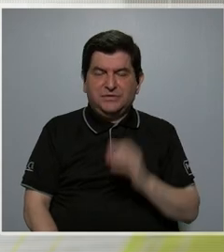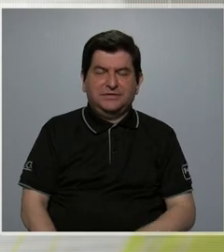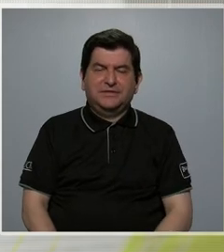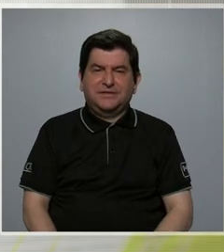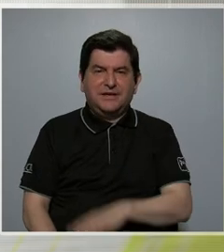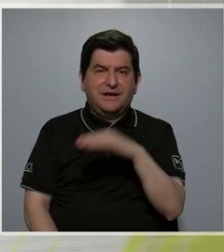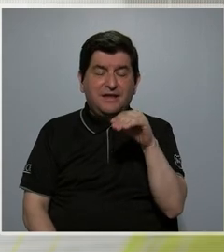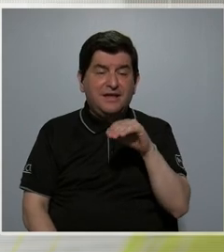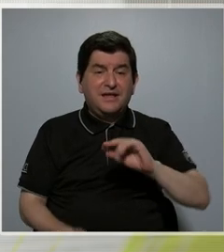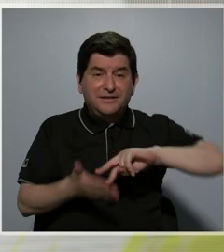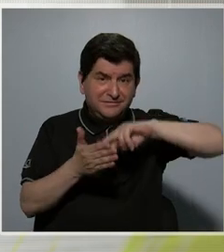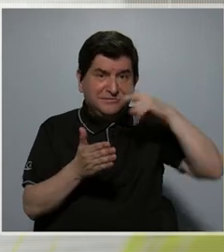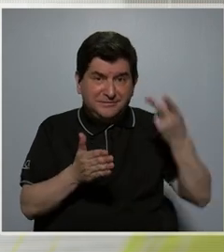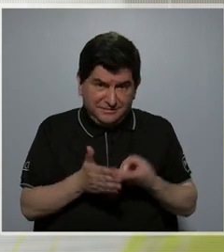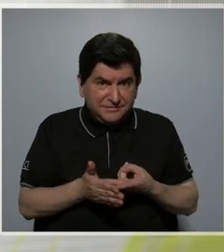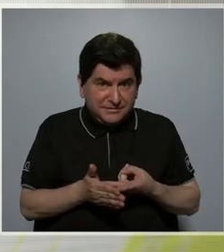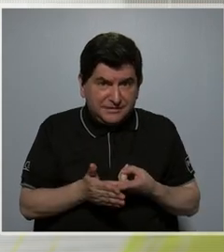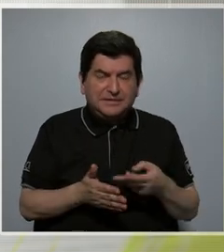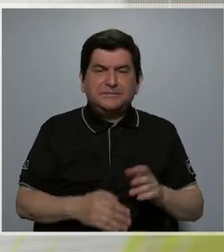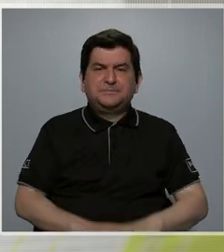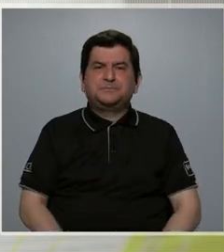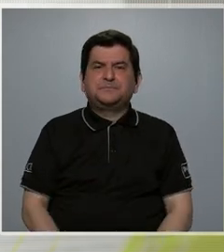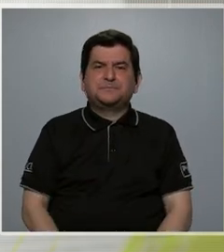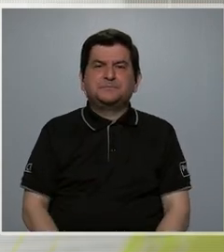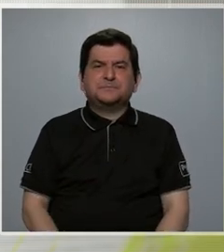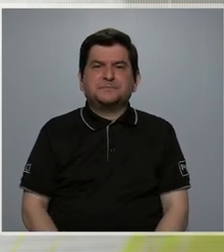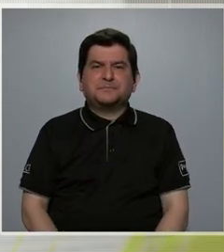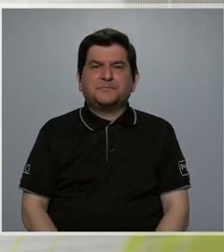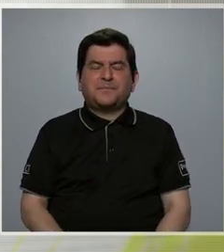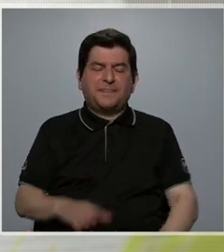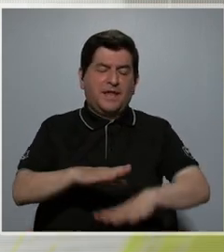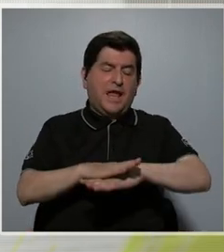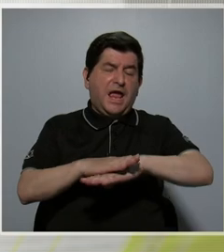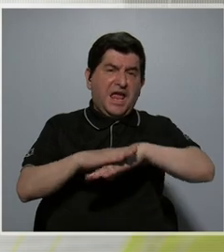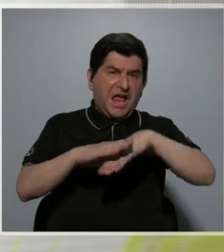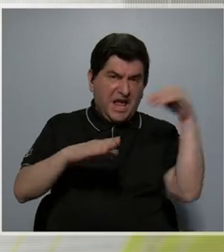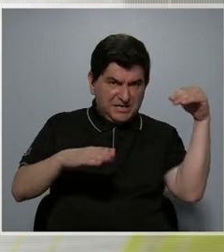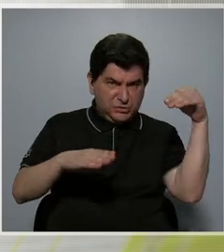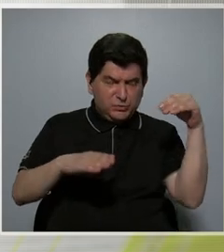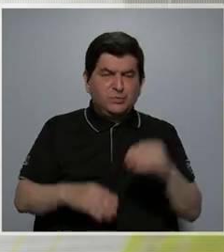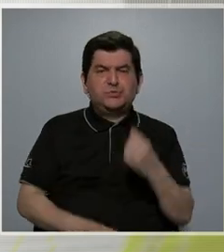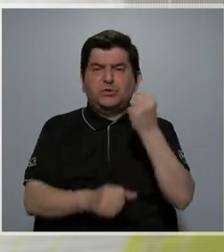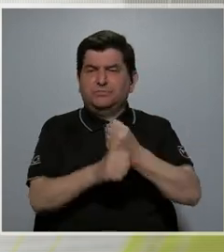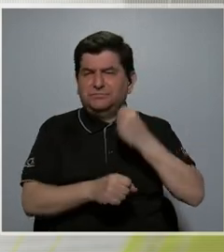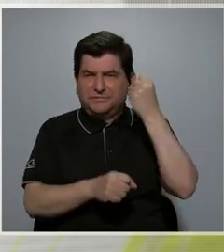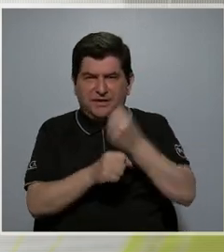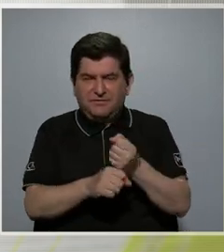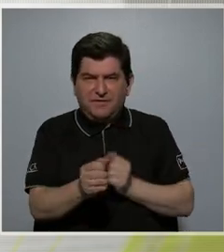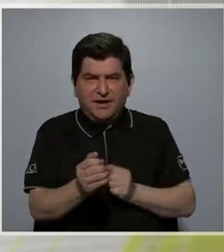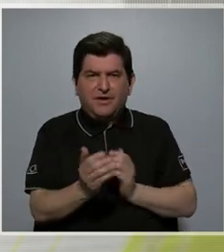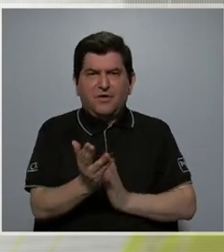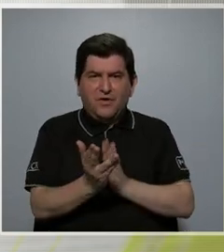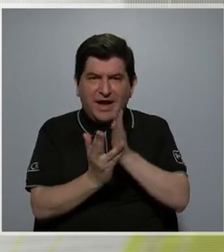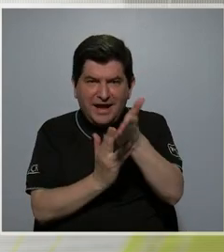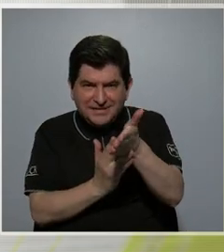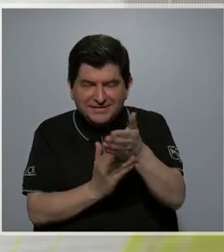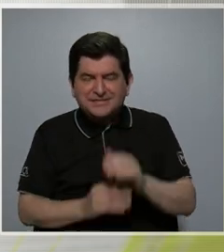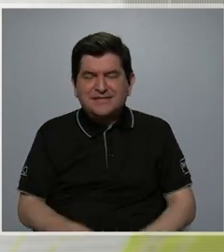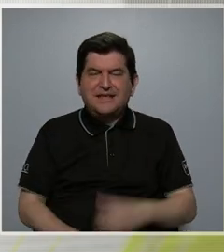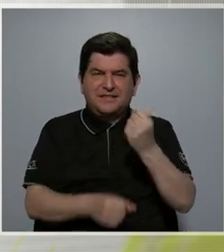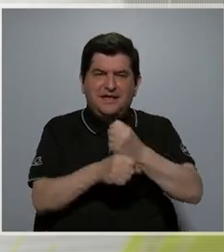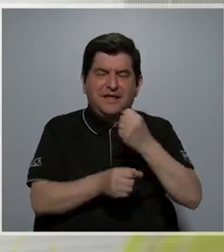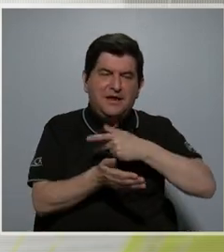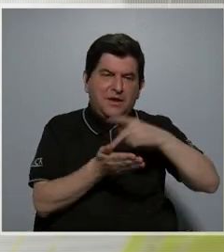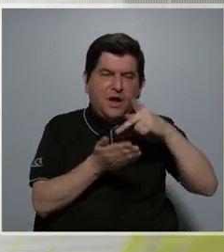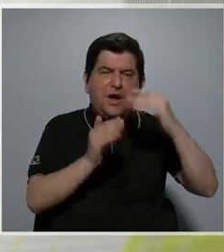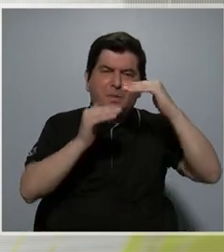efectivamente eso conlleva a que la exclusión de ciertos trabajos, el acceso a ciertos trabajos, a